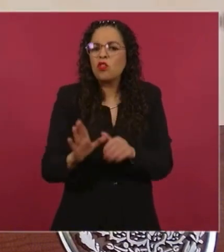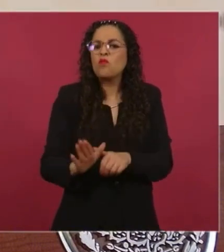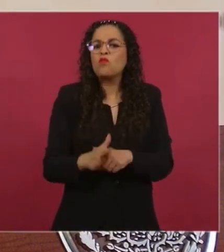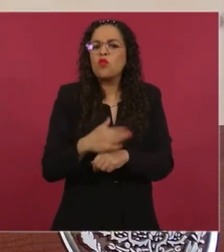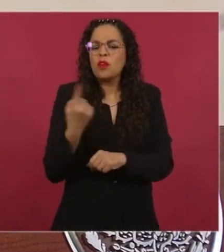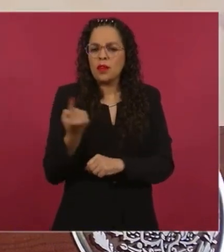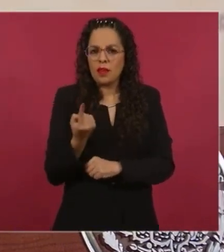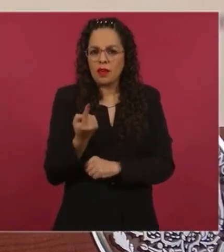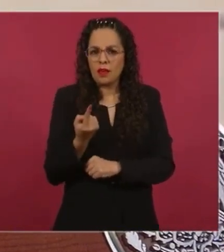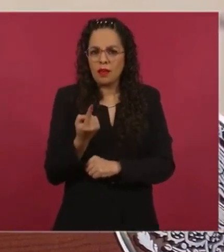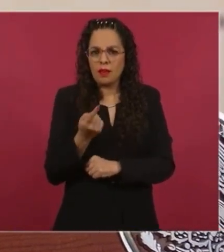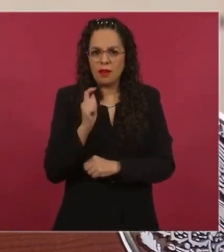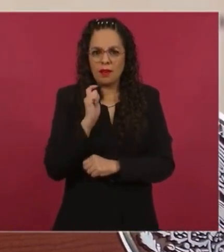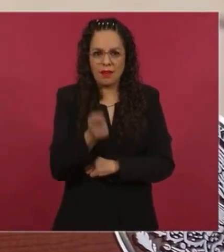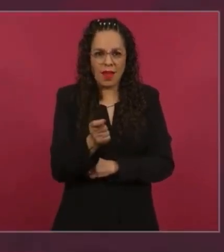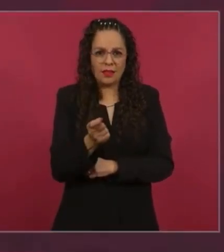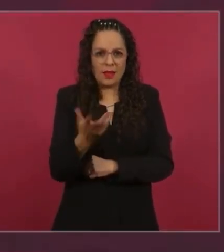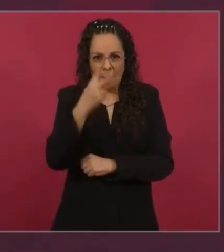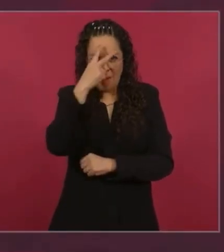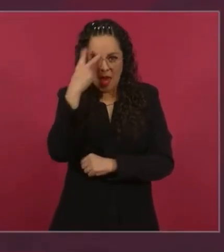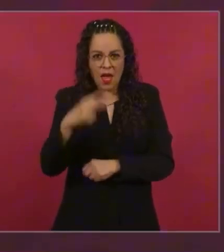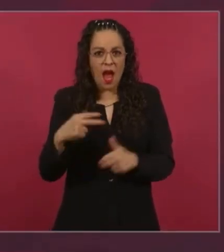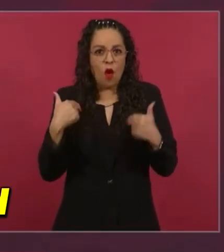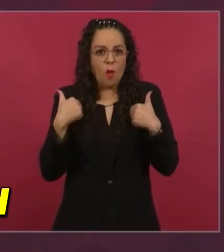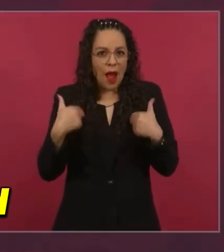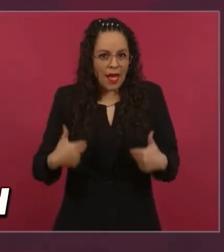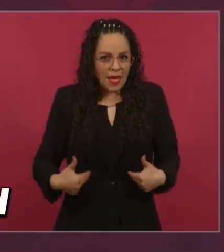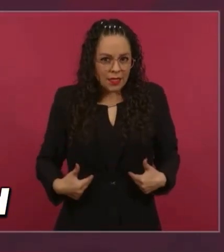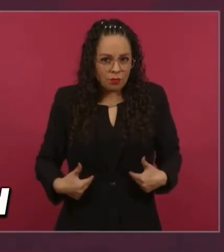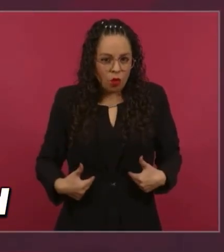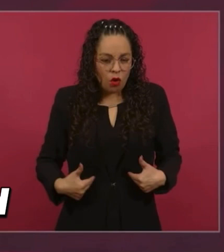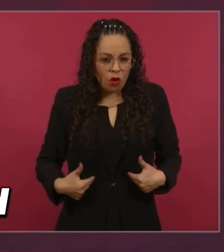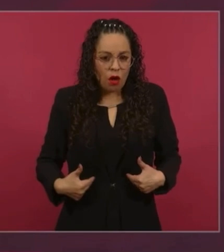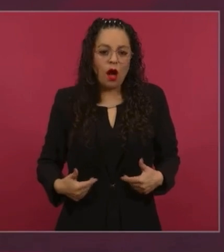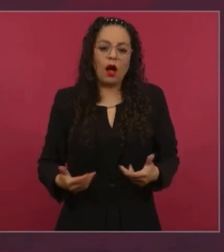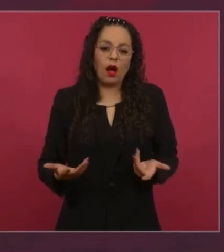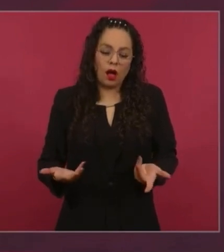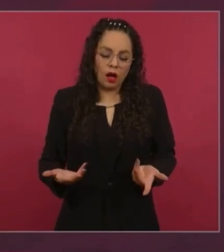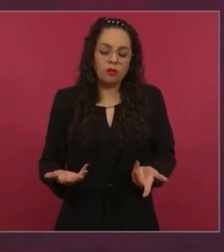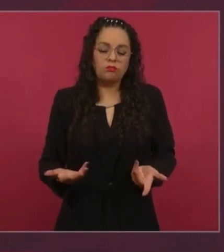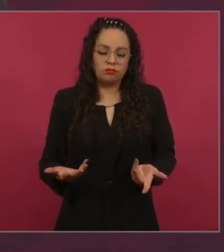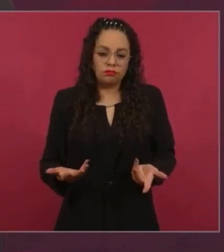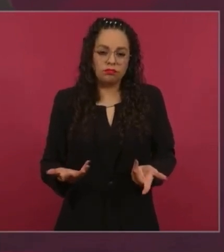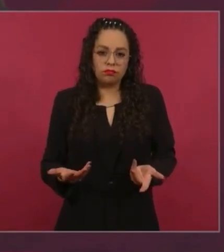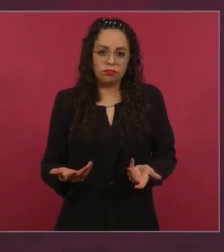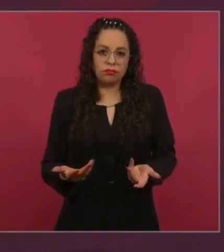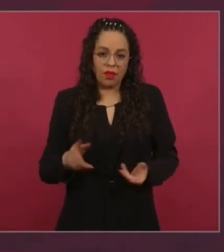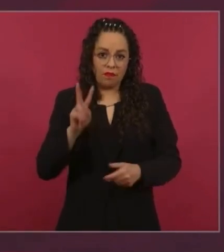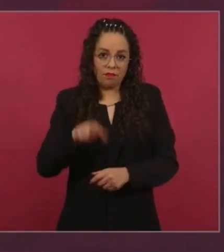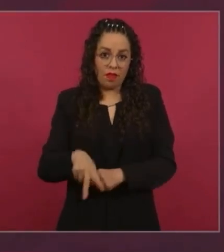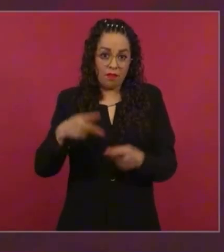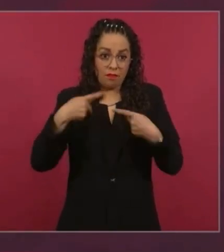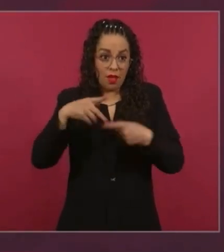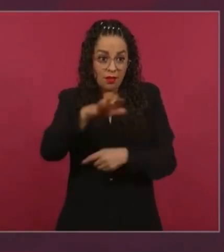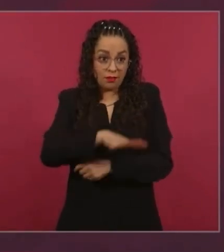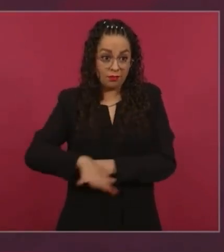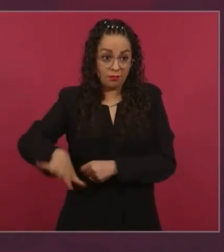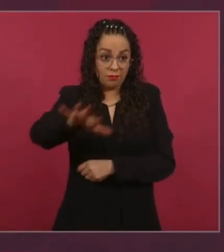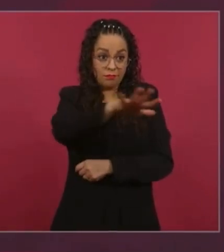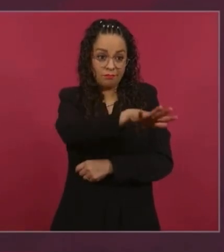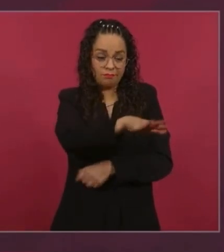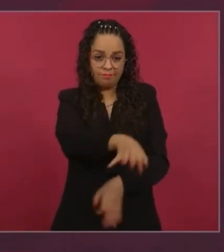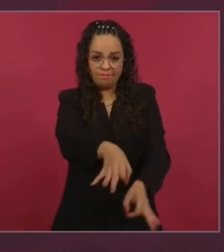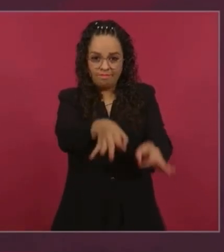exaltamos la honestidad de nuestro pueblo y combatimos